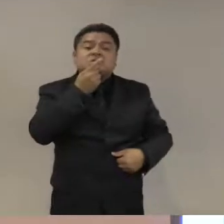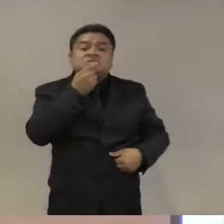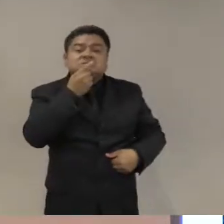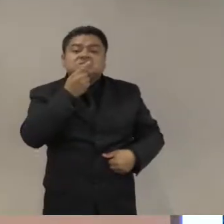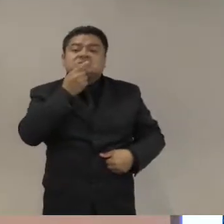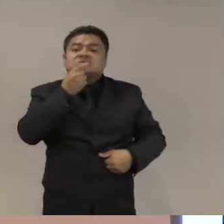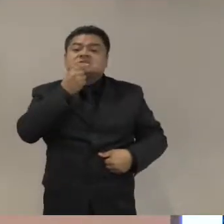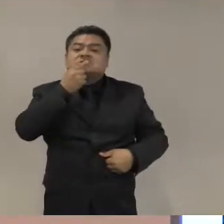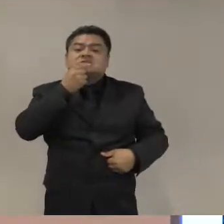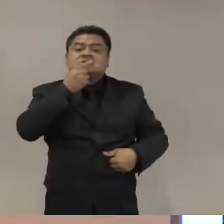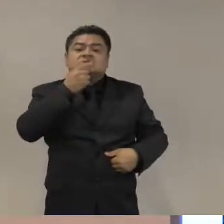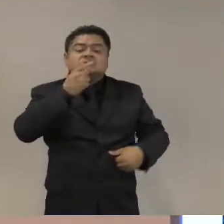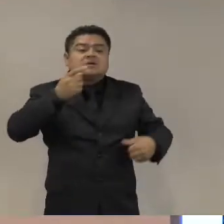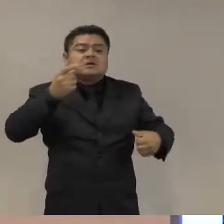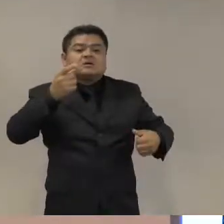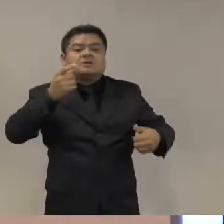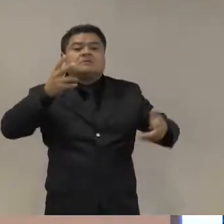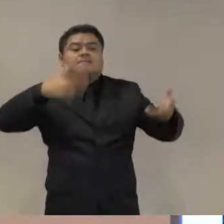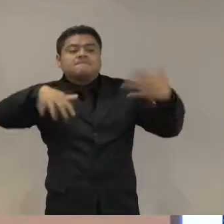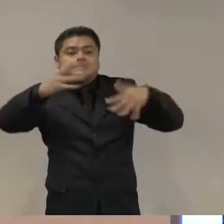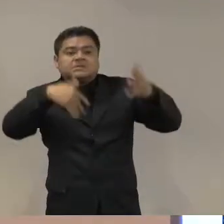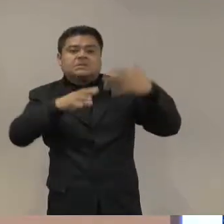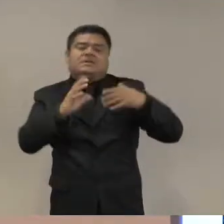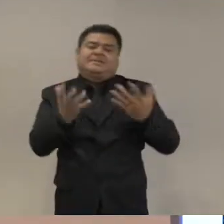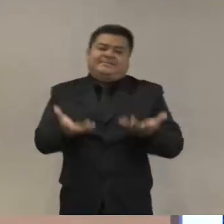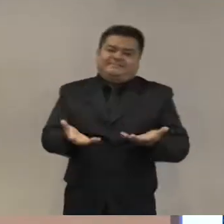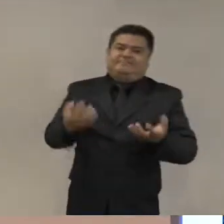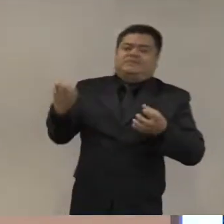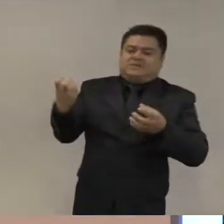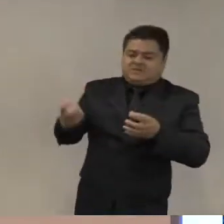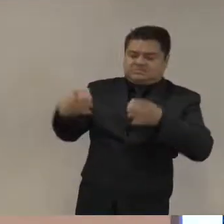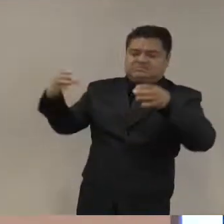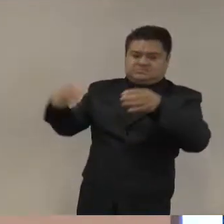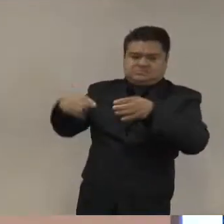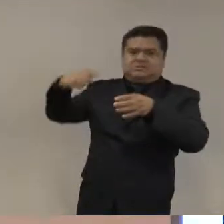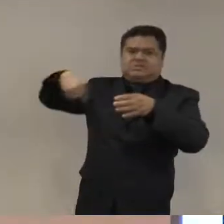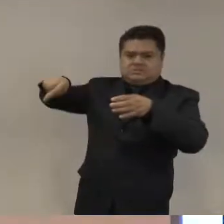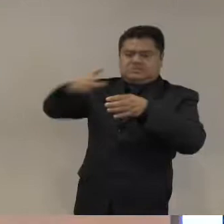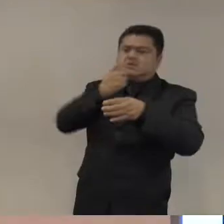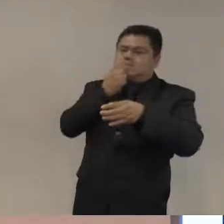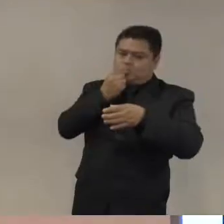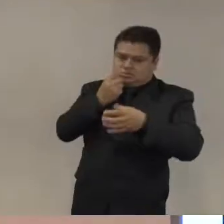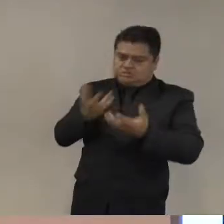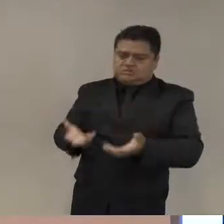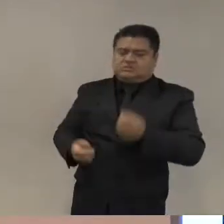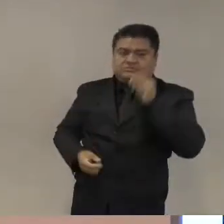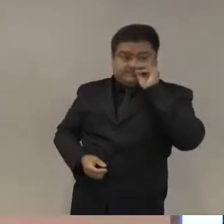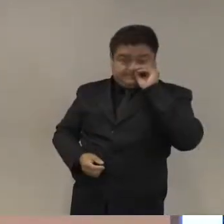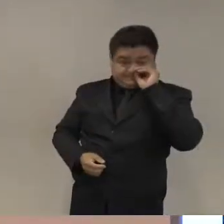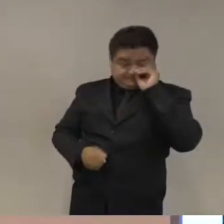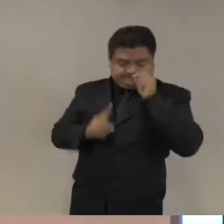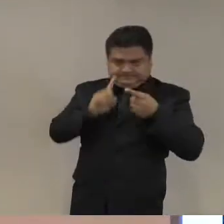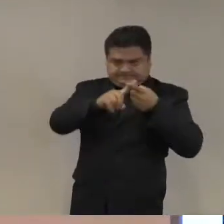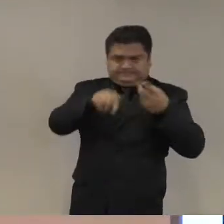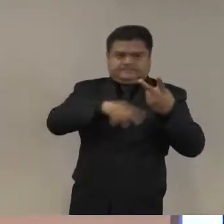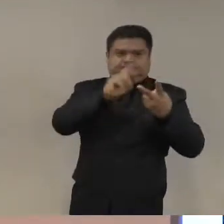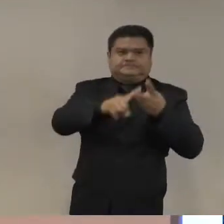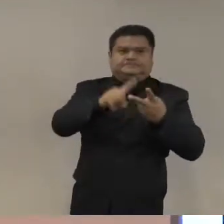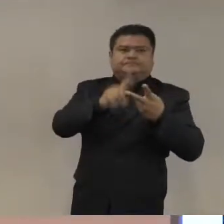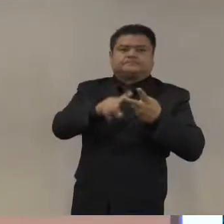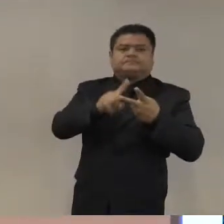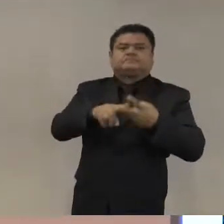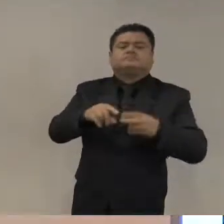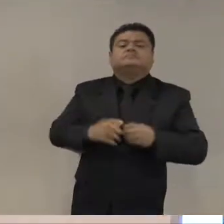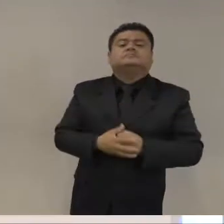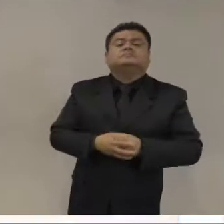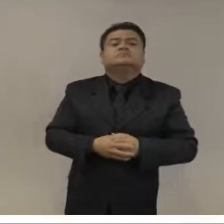desescalación que marca a las policías. Pues, ok, segundo tema, ¿dónde están incrementando la participación